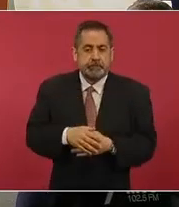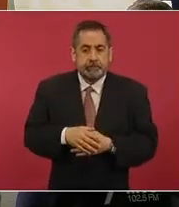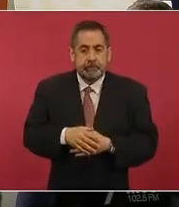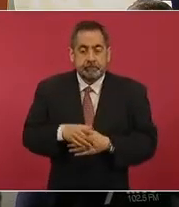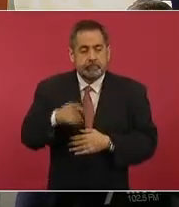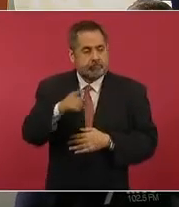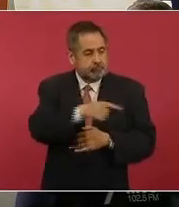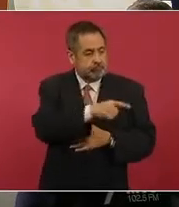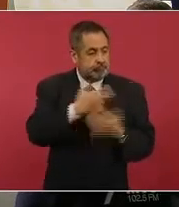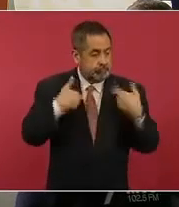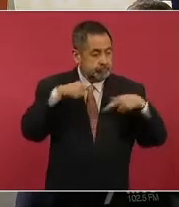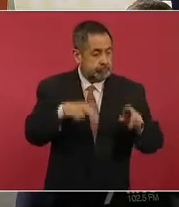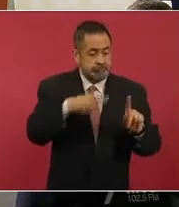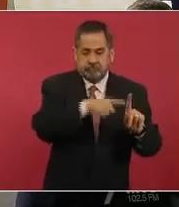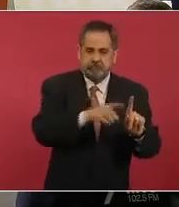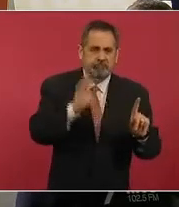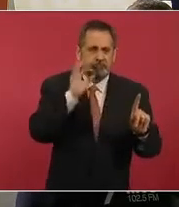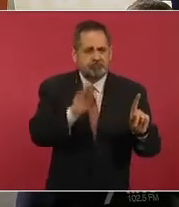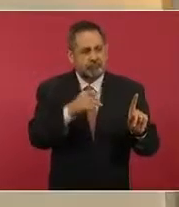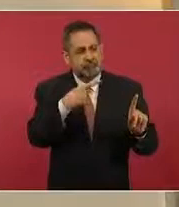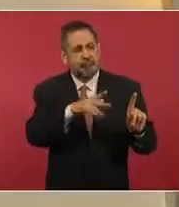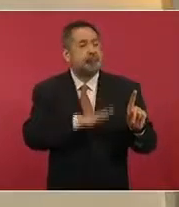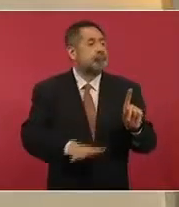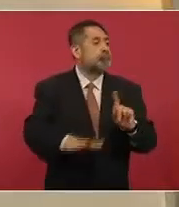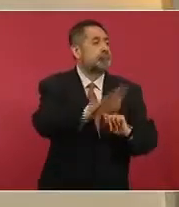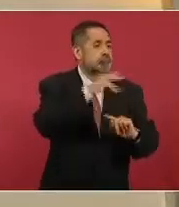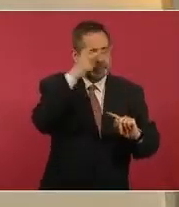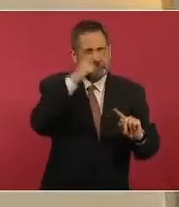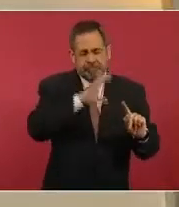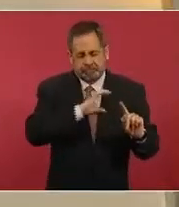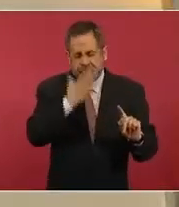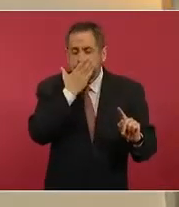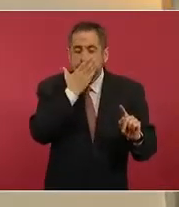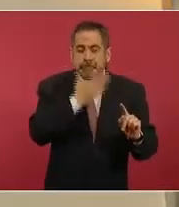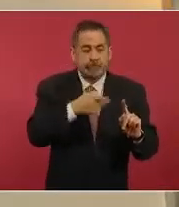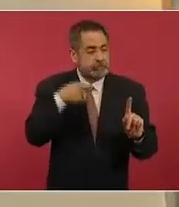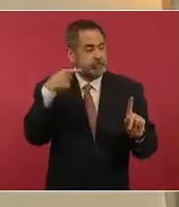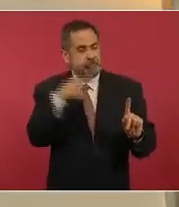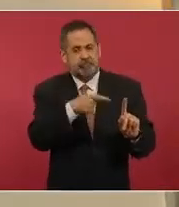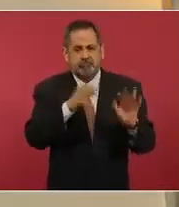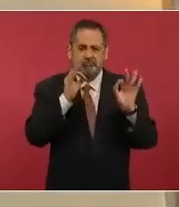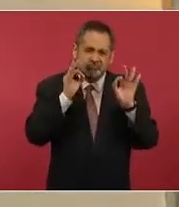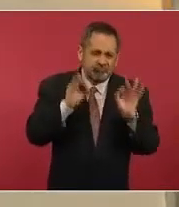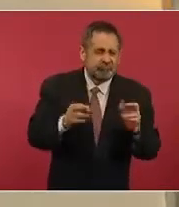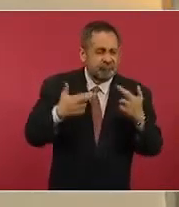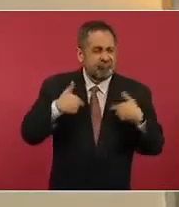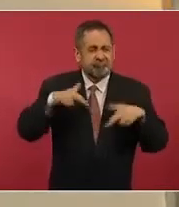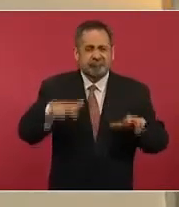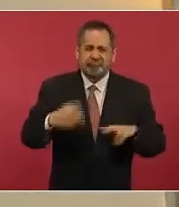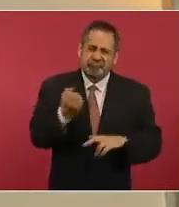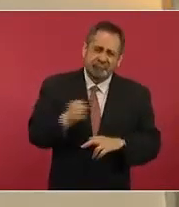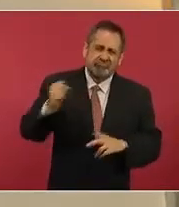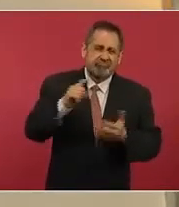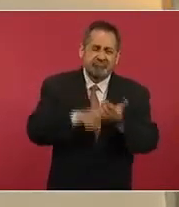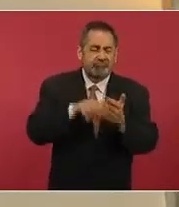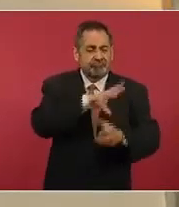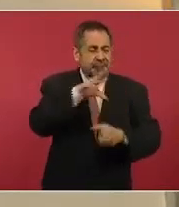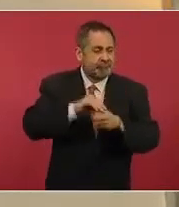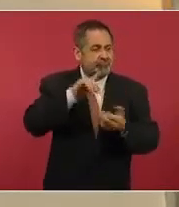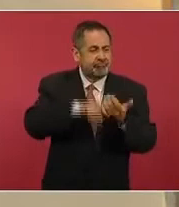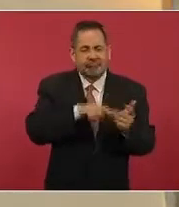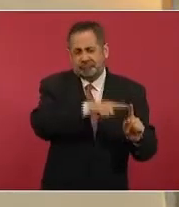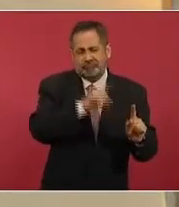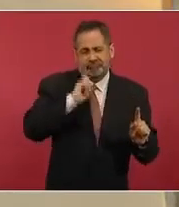quedar muy bien a ti y a tu siempre querido pueblo. Tienen en ella a una gran representante de esa sociedad mexicana que tanto